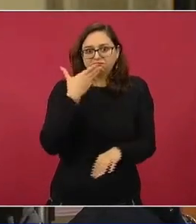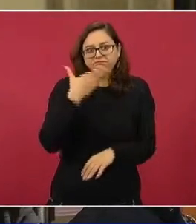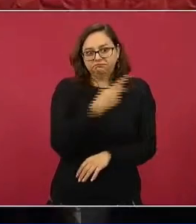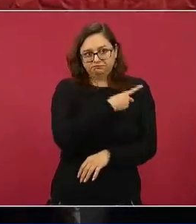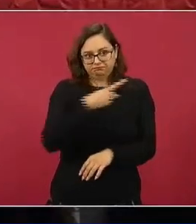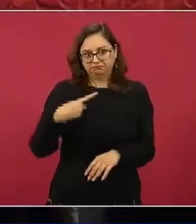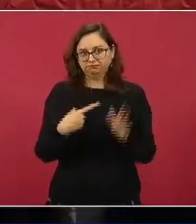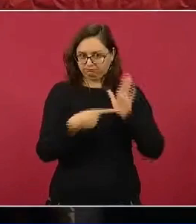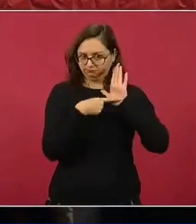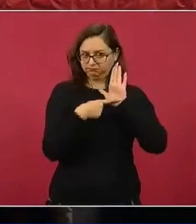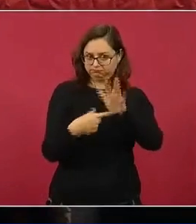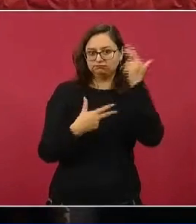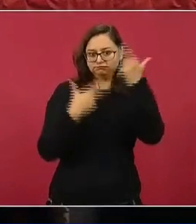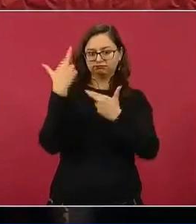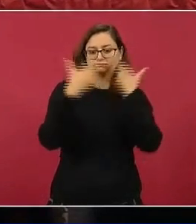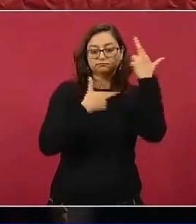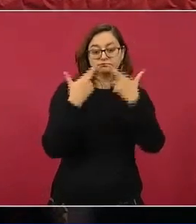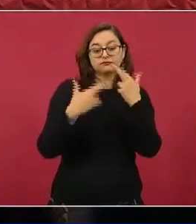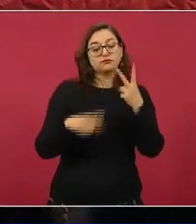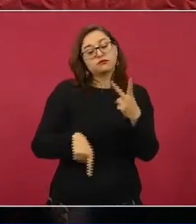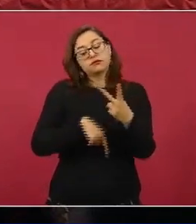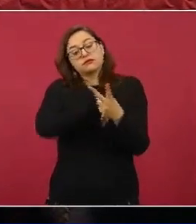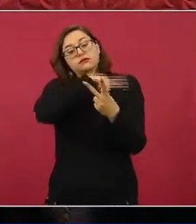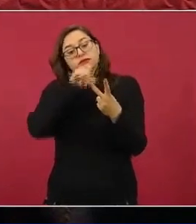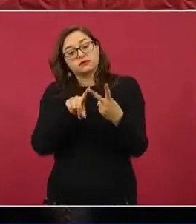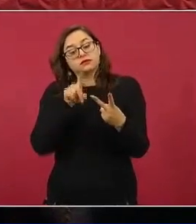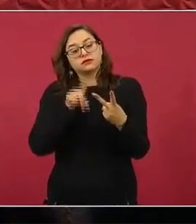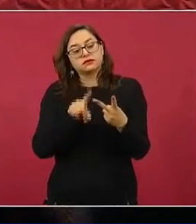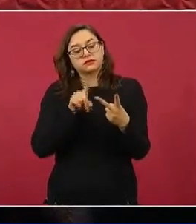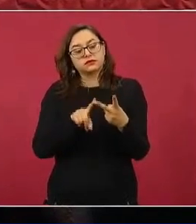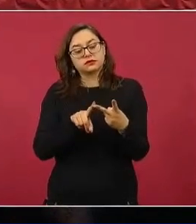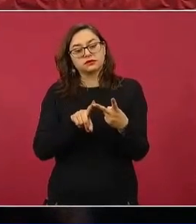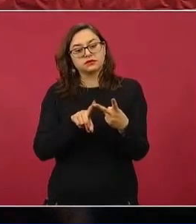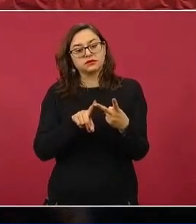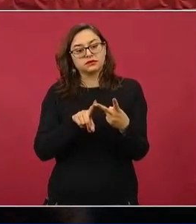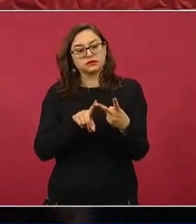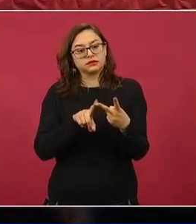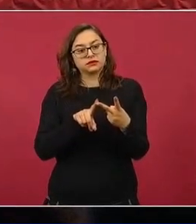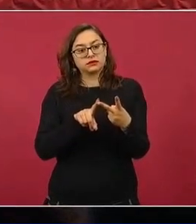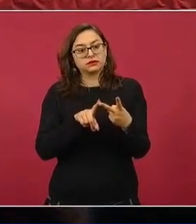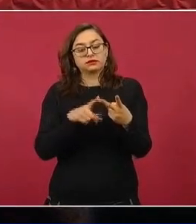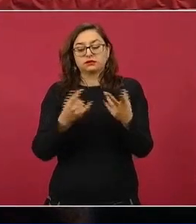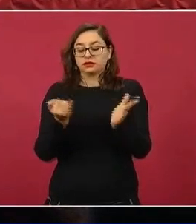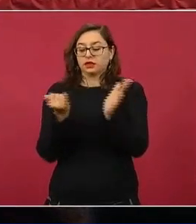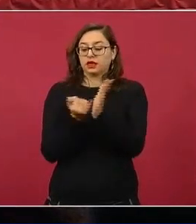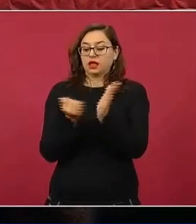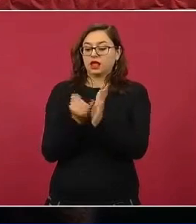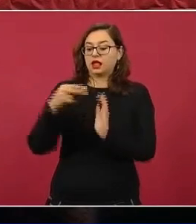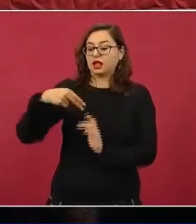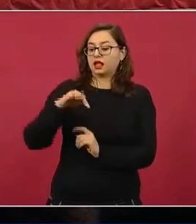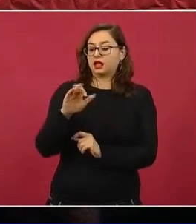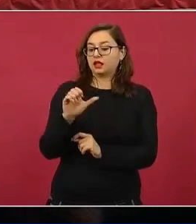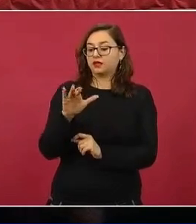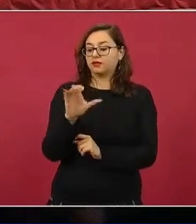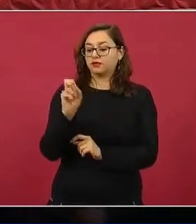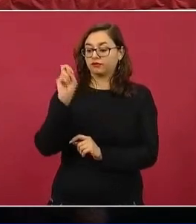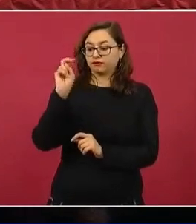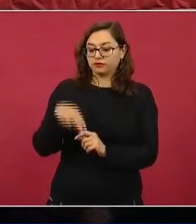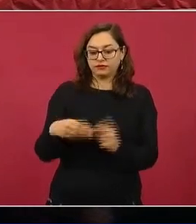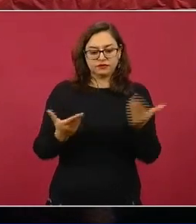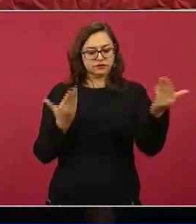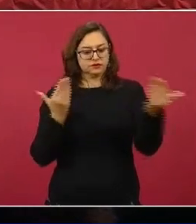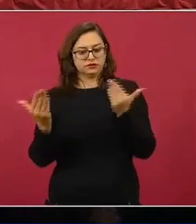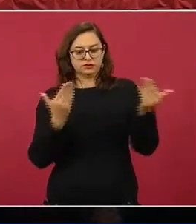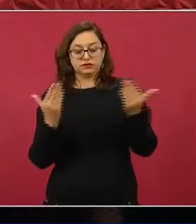revisar. Y la otra, sería muy interesante observar un comparativo de la inflación. Usted hablaba de qué es el desafío